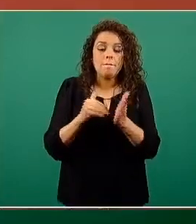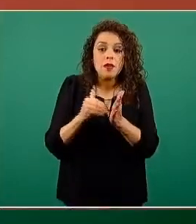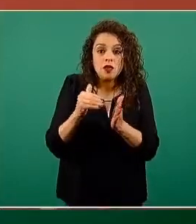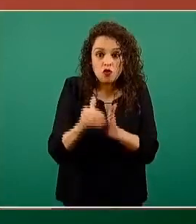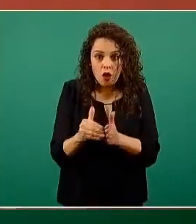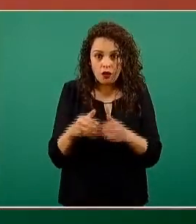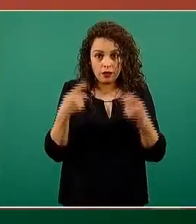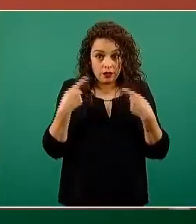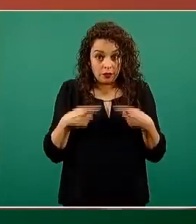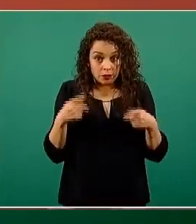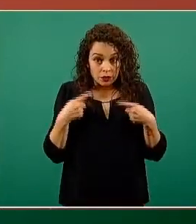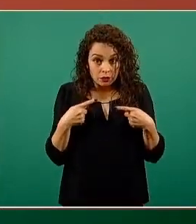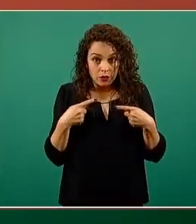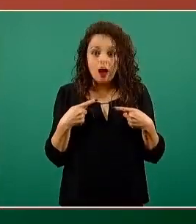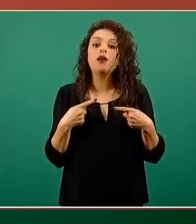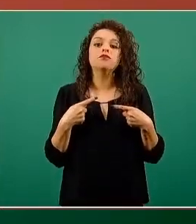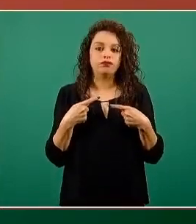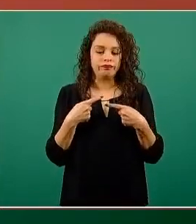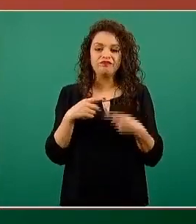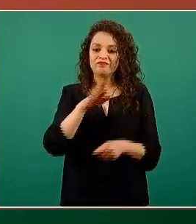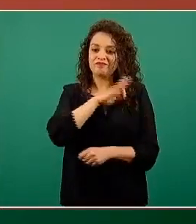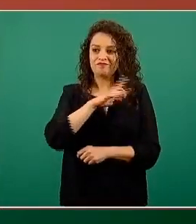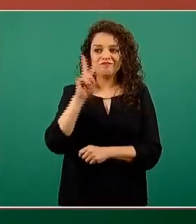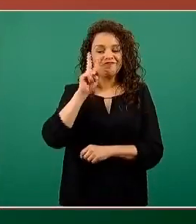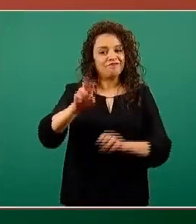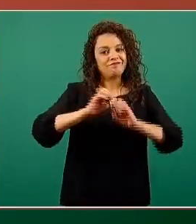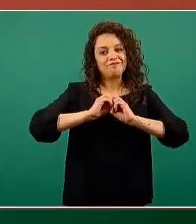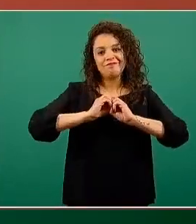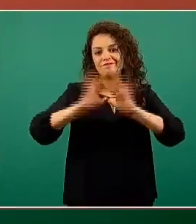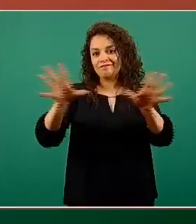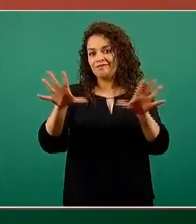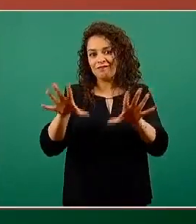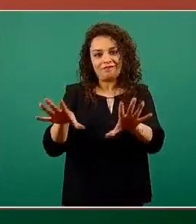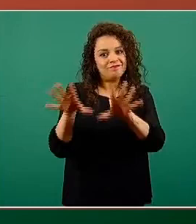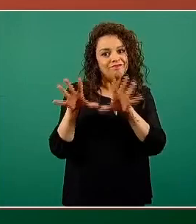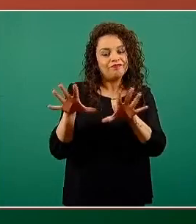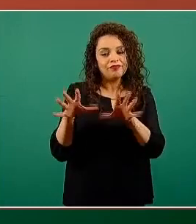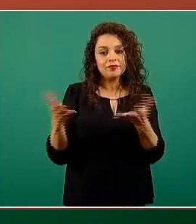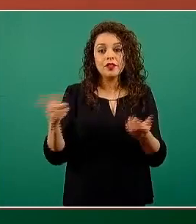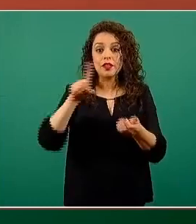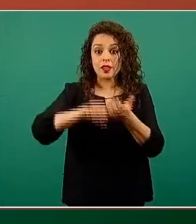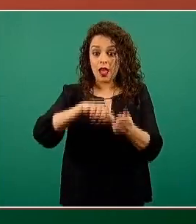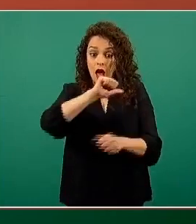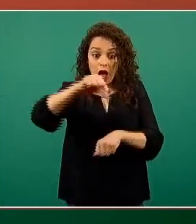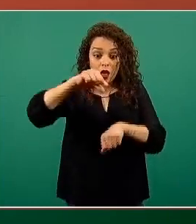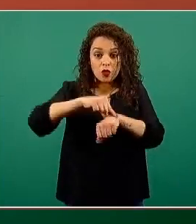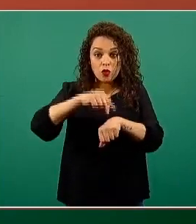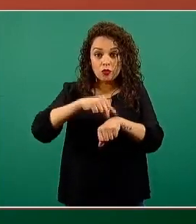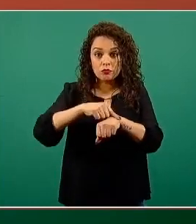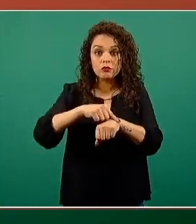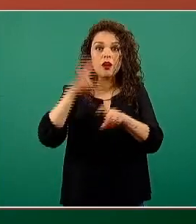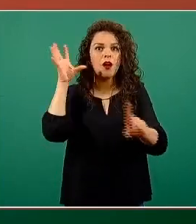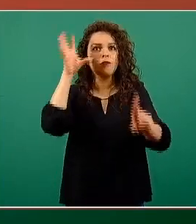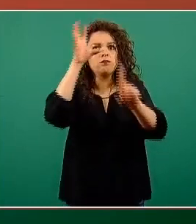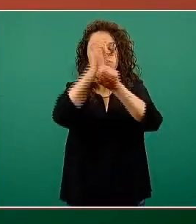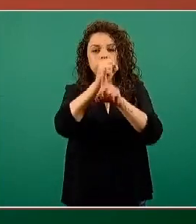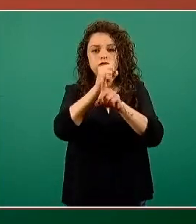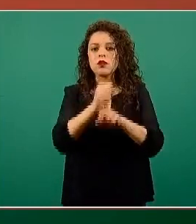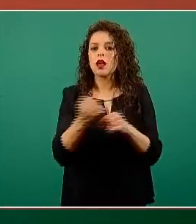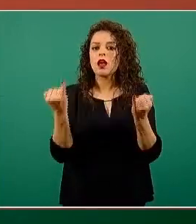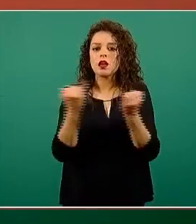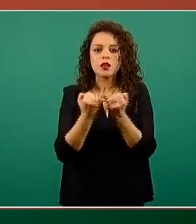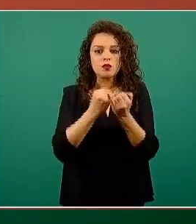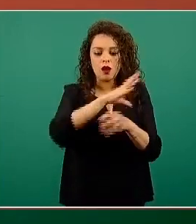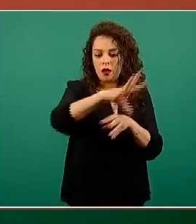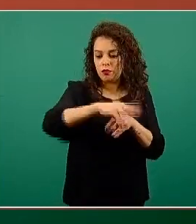de personas, el impacto es notorio. Entonces, los objetivos médicos son complementarios a los objetivos de la